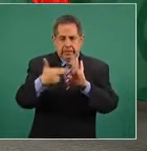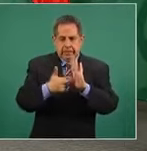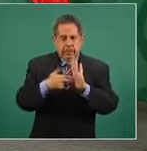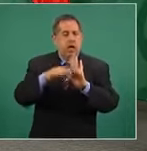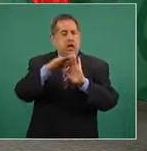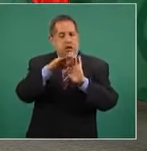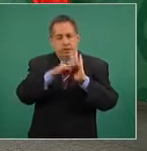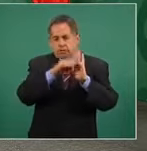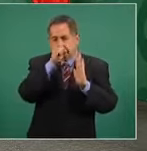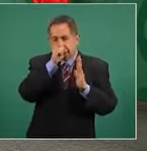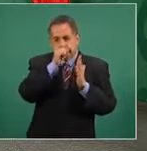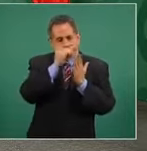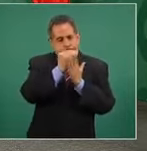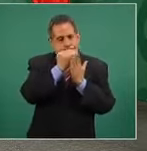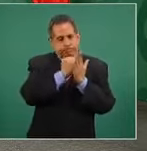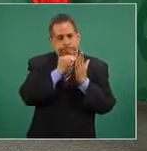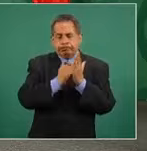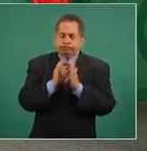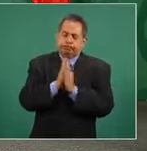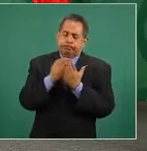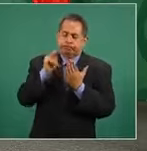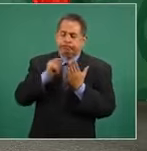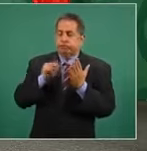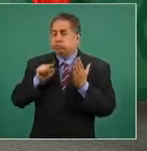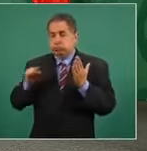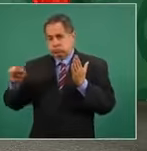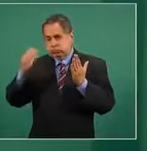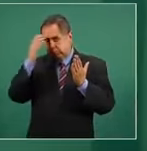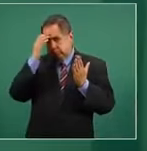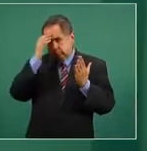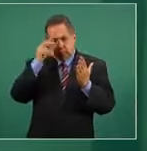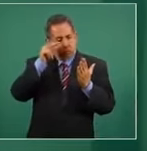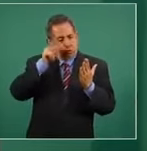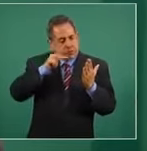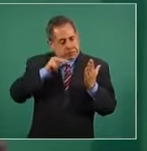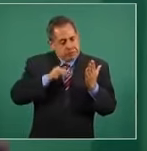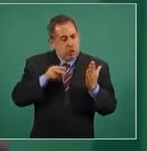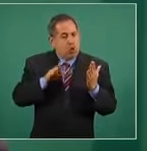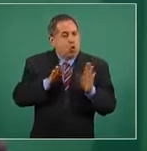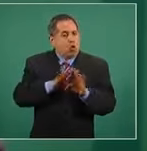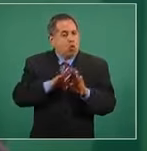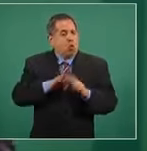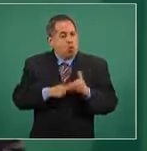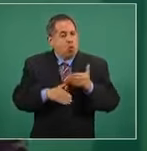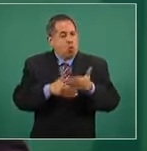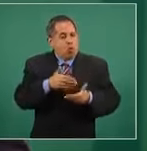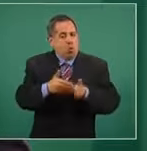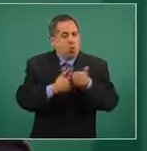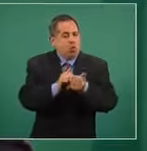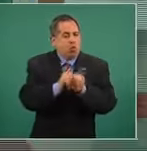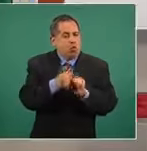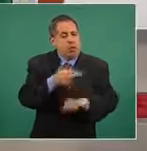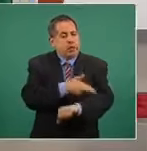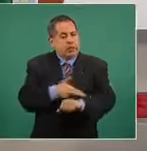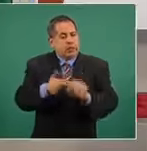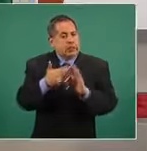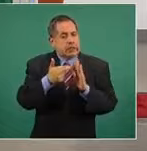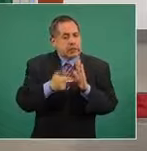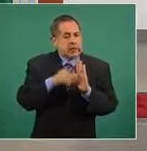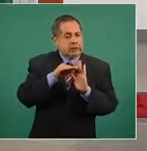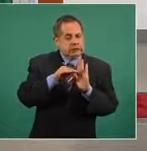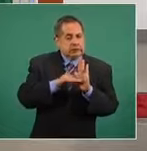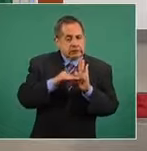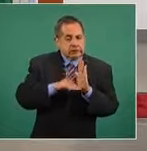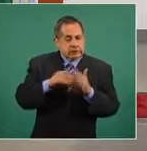guía que conocen los estados, que conocen el magisterio, muy clara, que de manera resumida